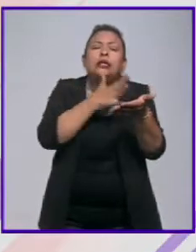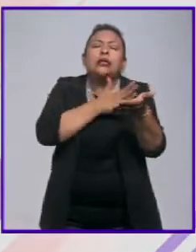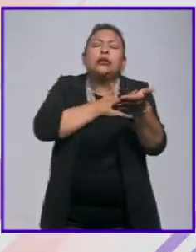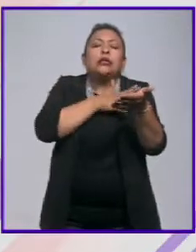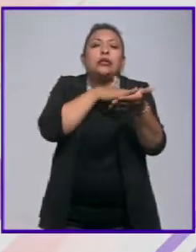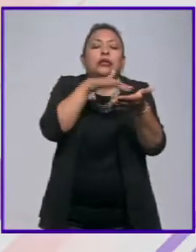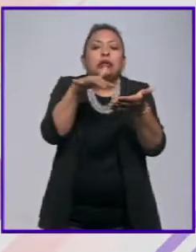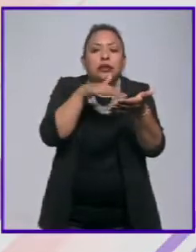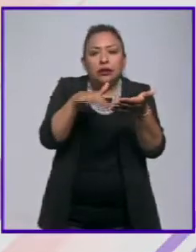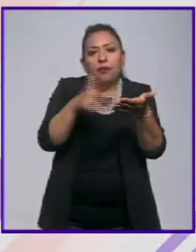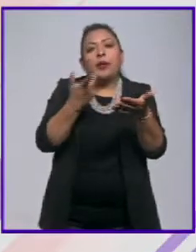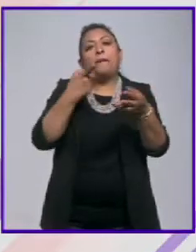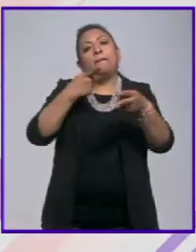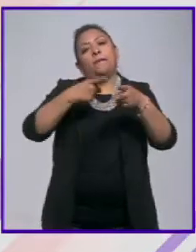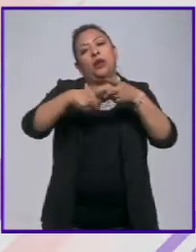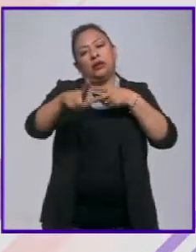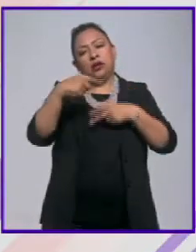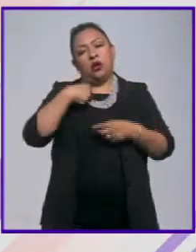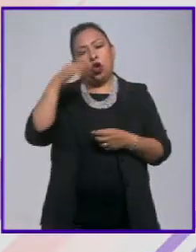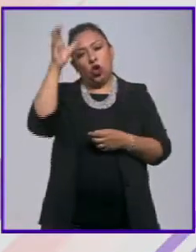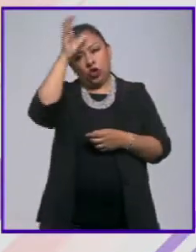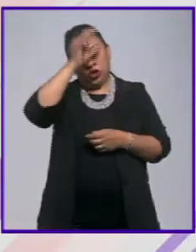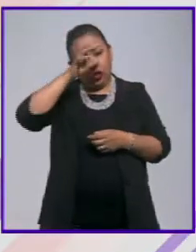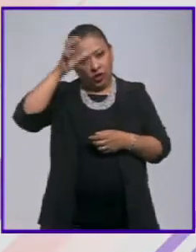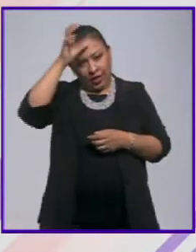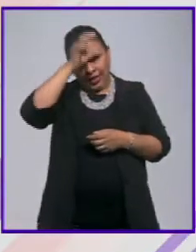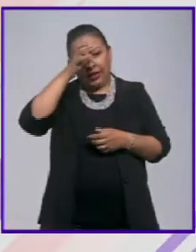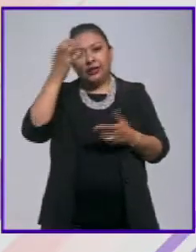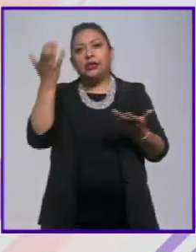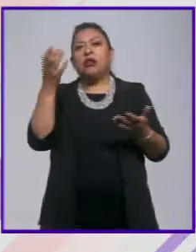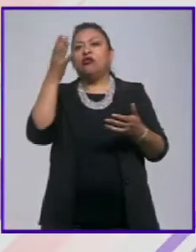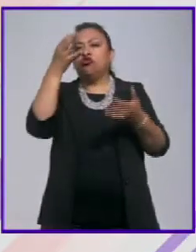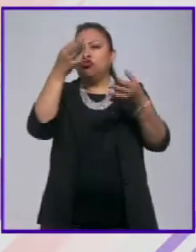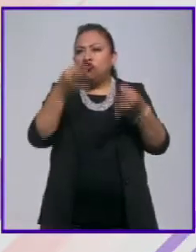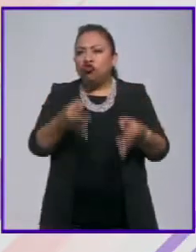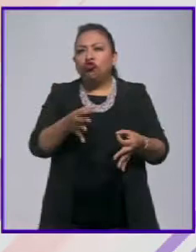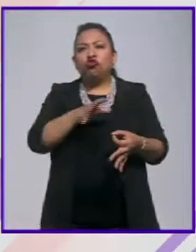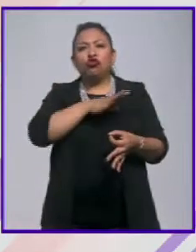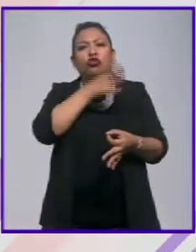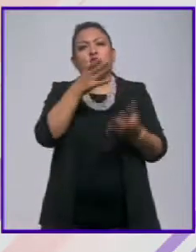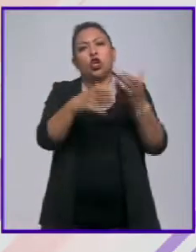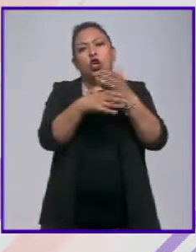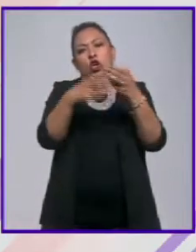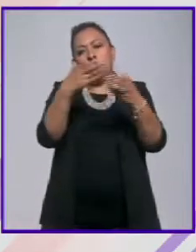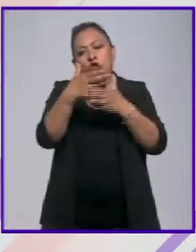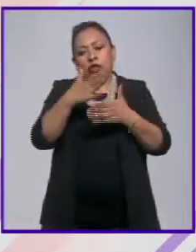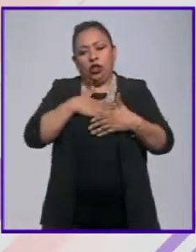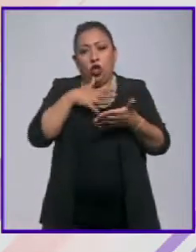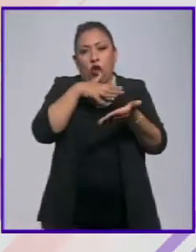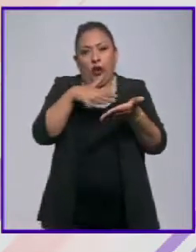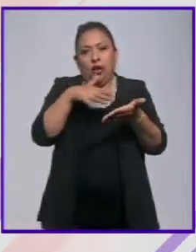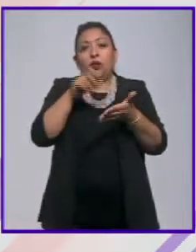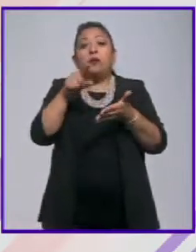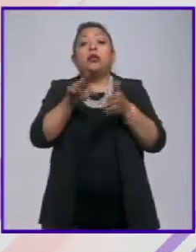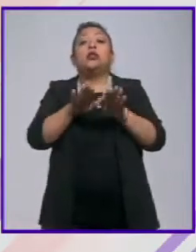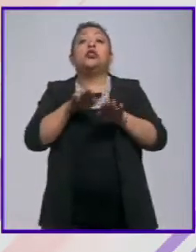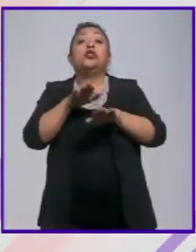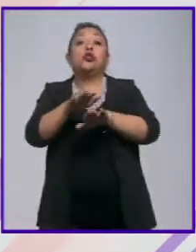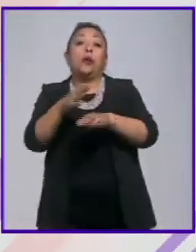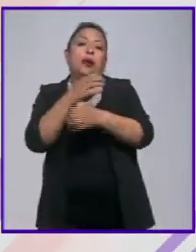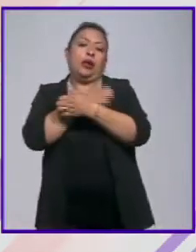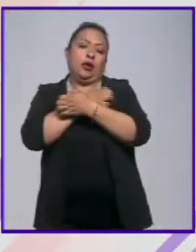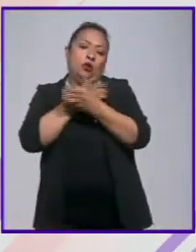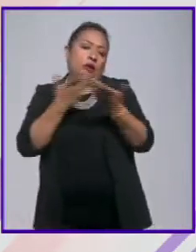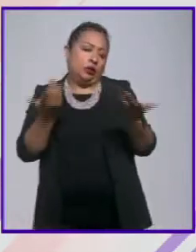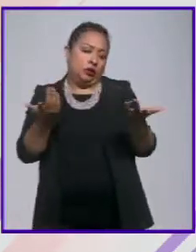por las letras y que empecemos a ser conscientes de la calidad de las cosas que leemos y que tiene que ver fundamentalmente con la